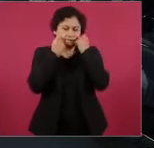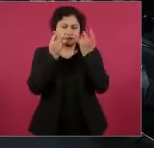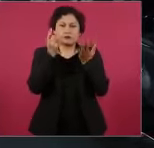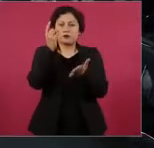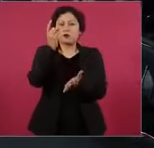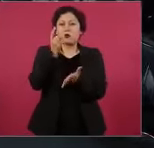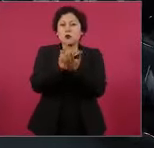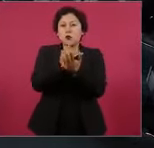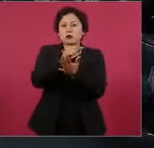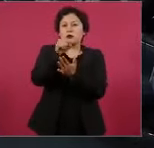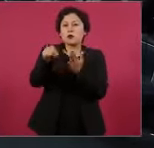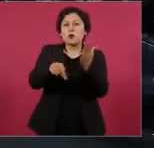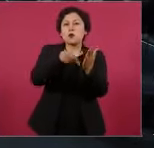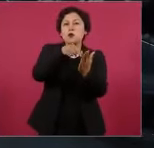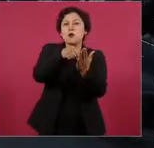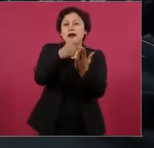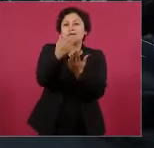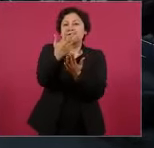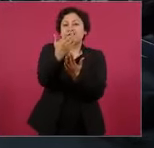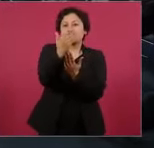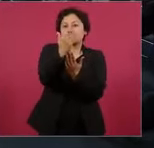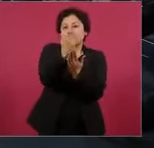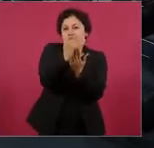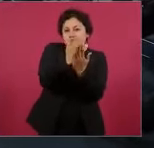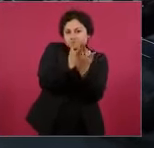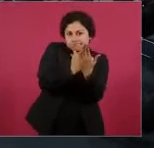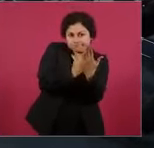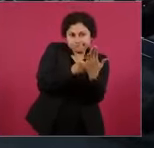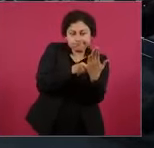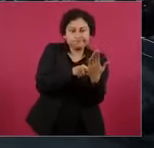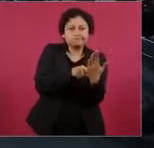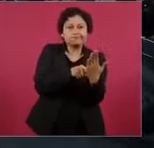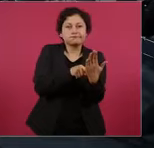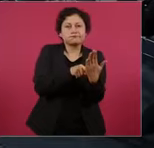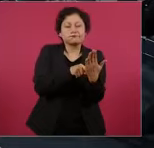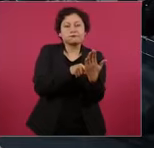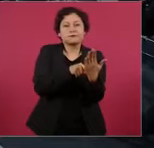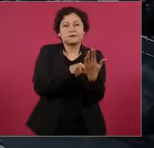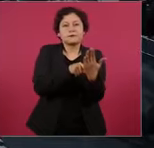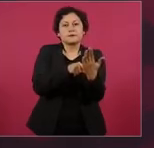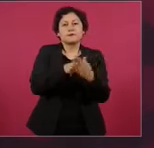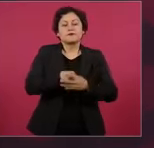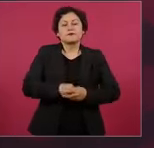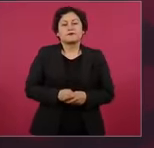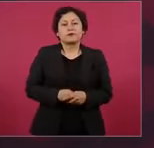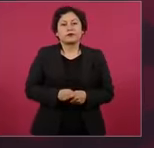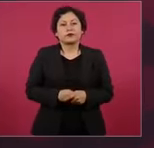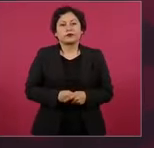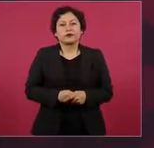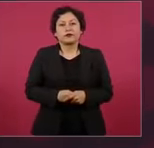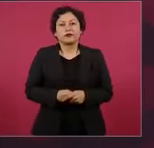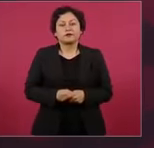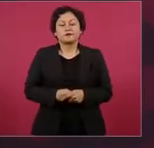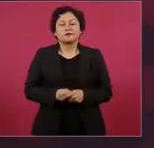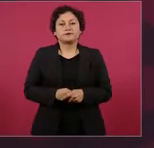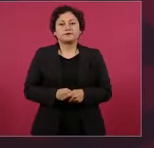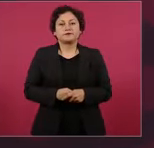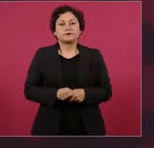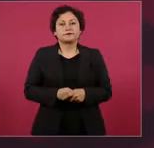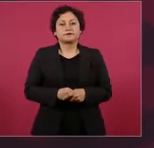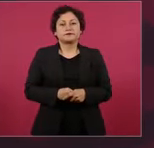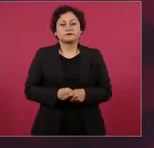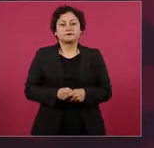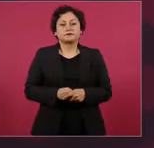Aquí lo que queremos es que ellos son